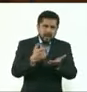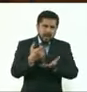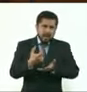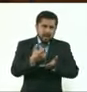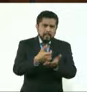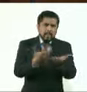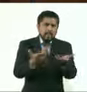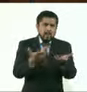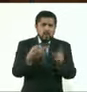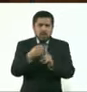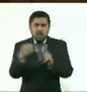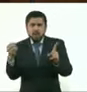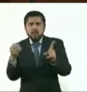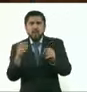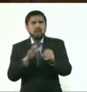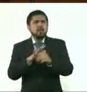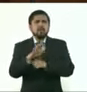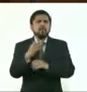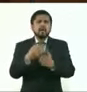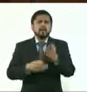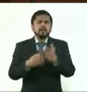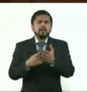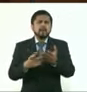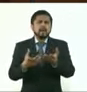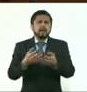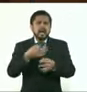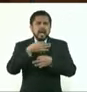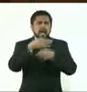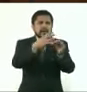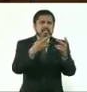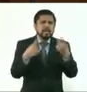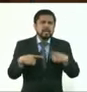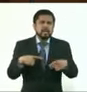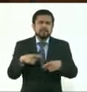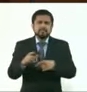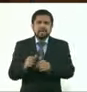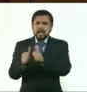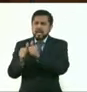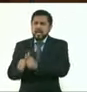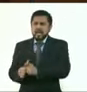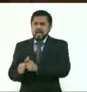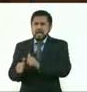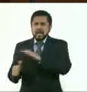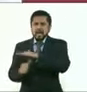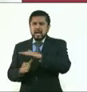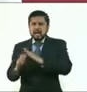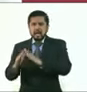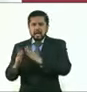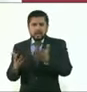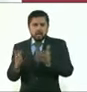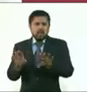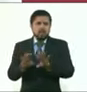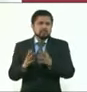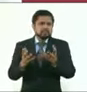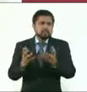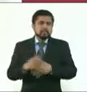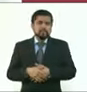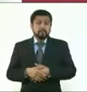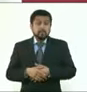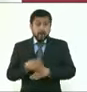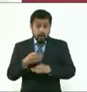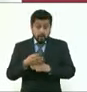a la población mejor aislarse si tiene síntomas que realizarse una prueba. Hemos aumentado el número de pruebas, la ciudad